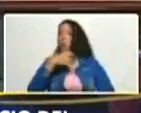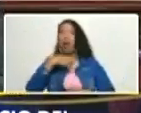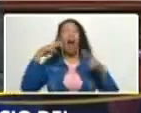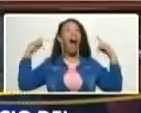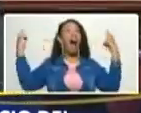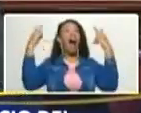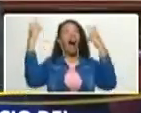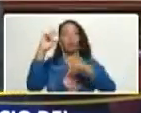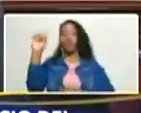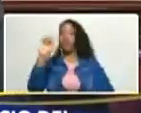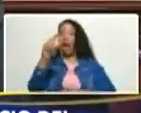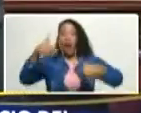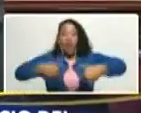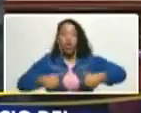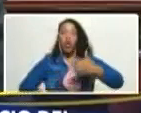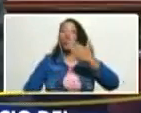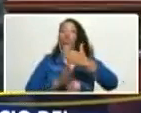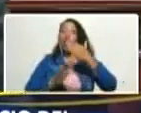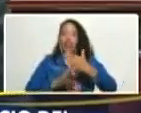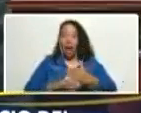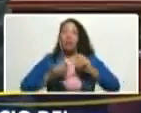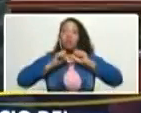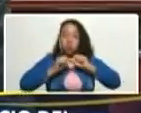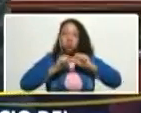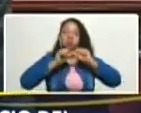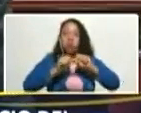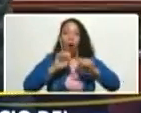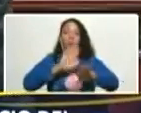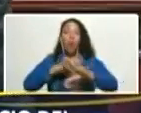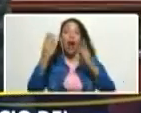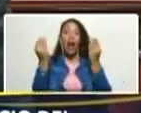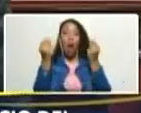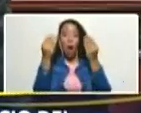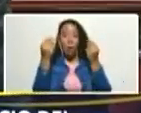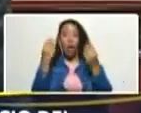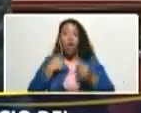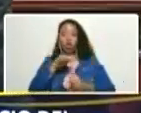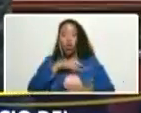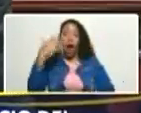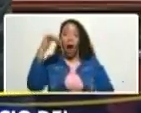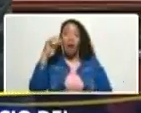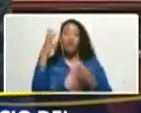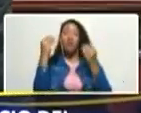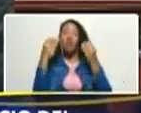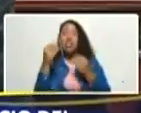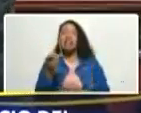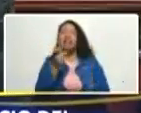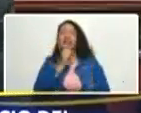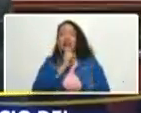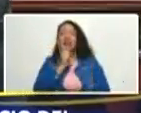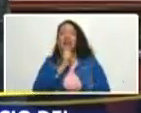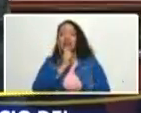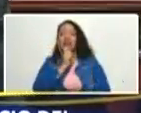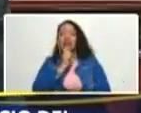el esfuerzo continúa porque las condiciones económicas sobre las que estamos son muy difíciles